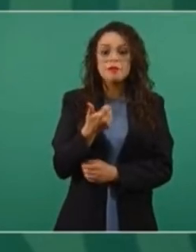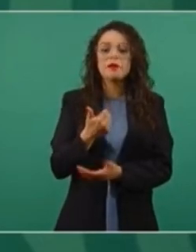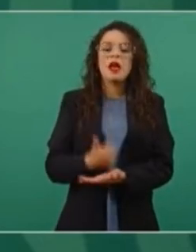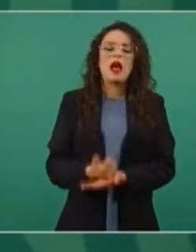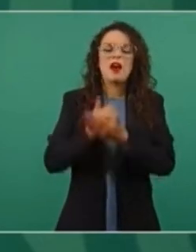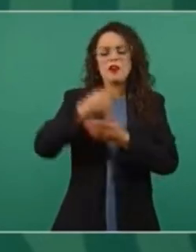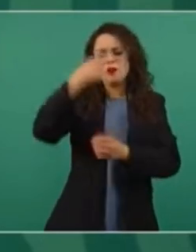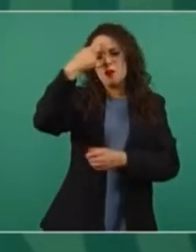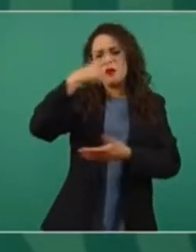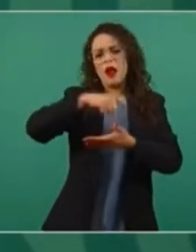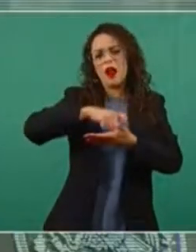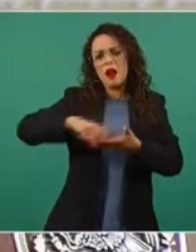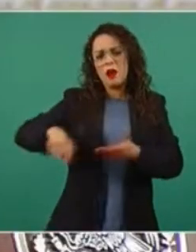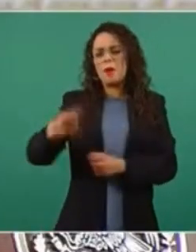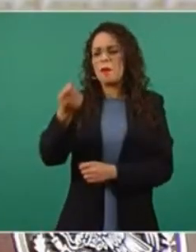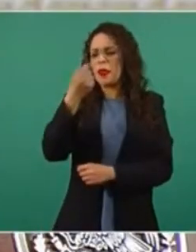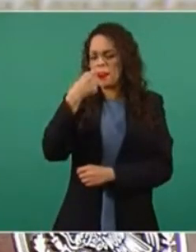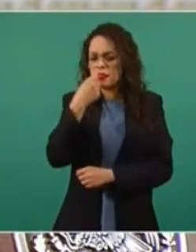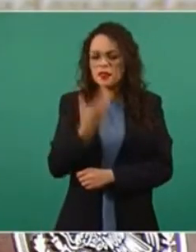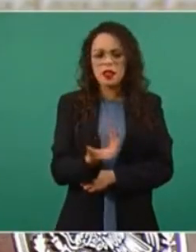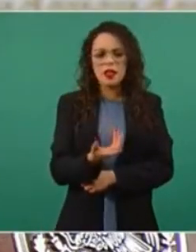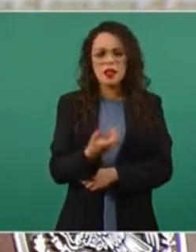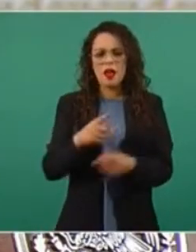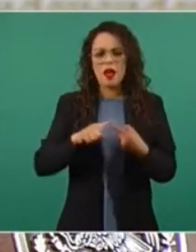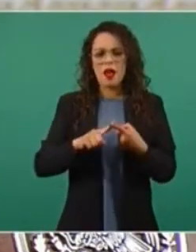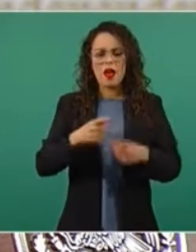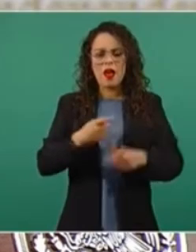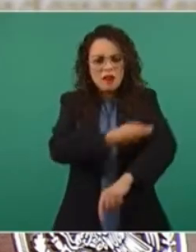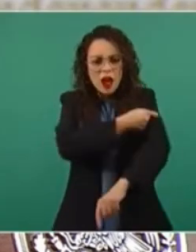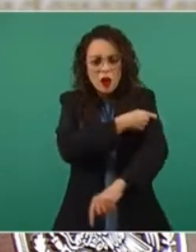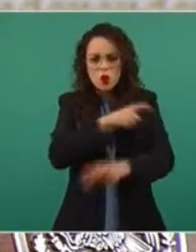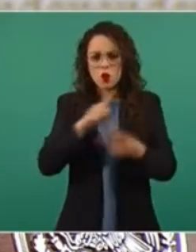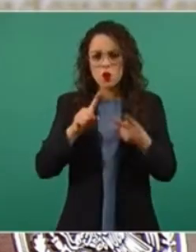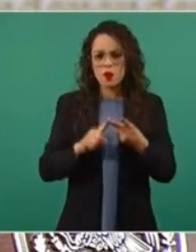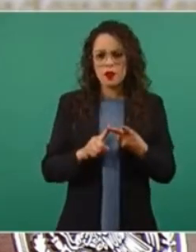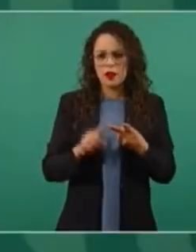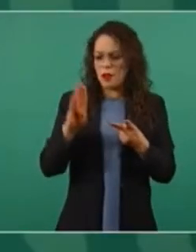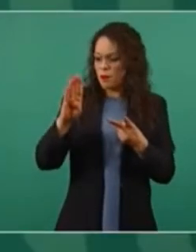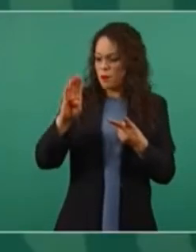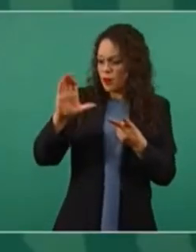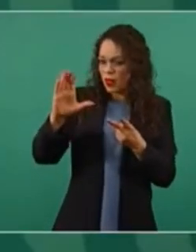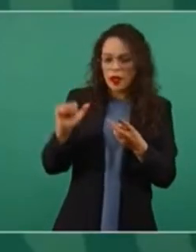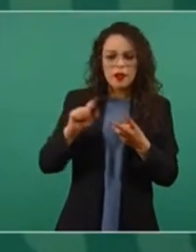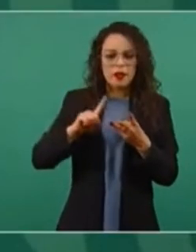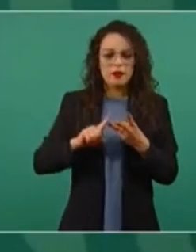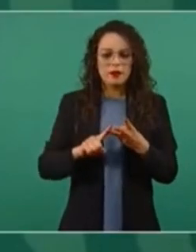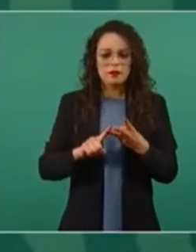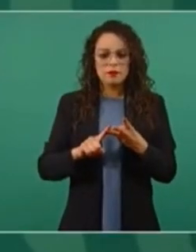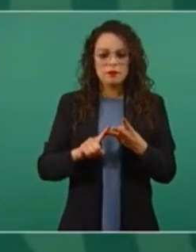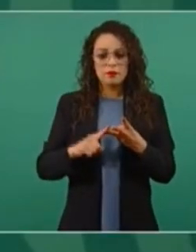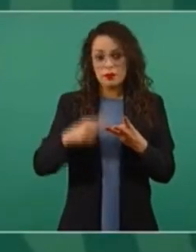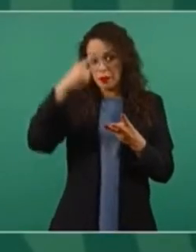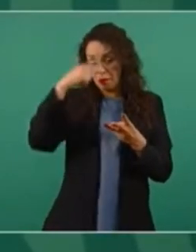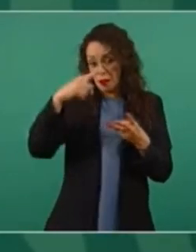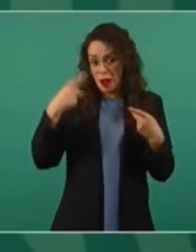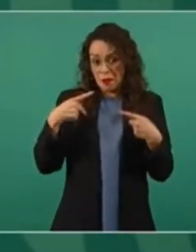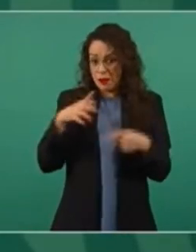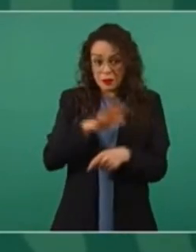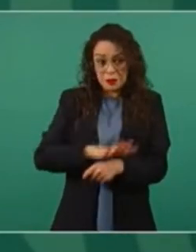vacunas, de medicinas, para las becas, para el pueblo,